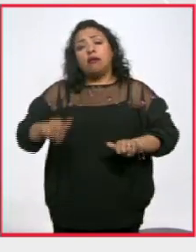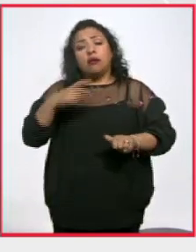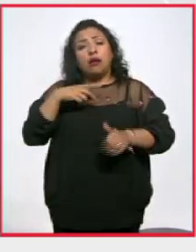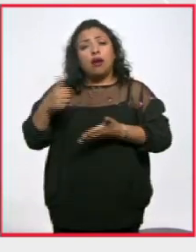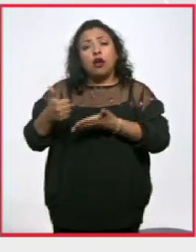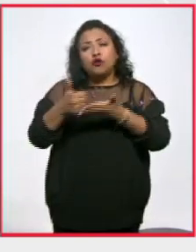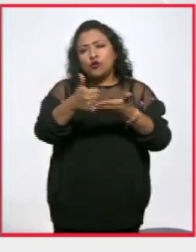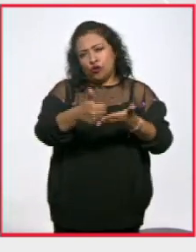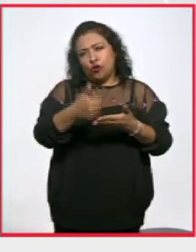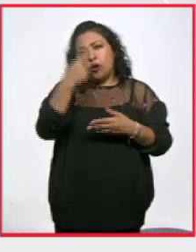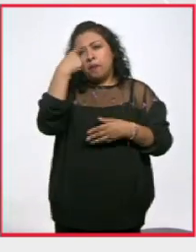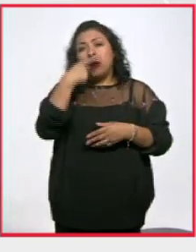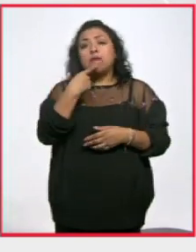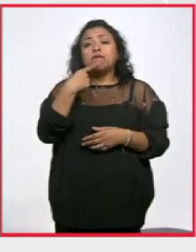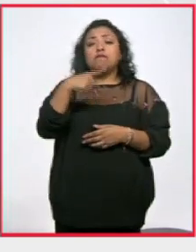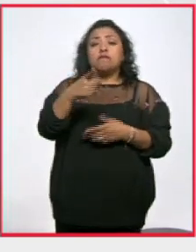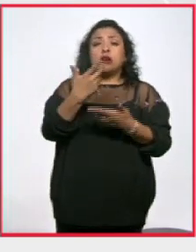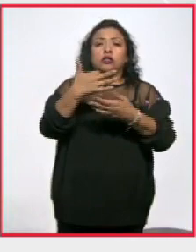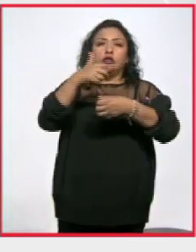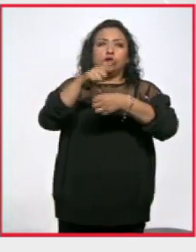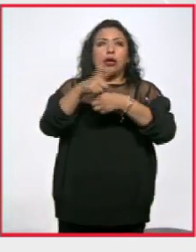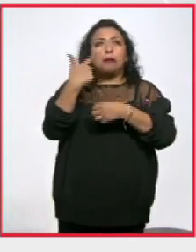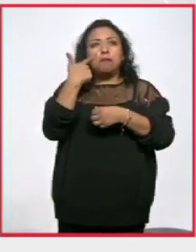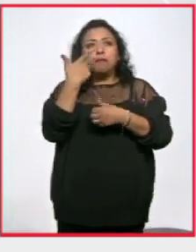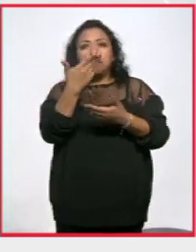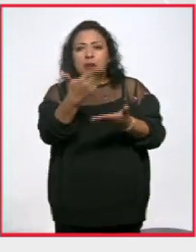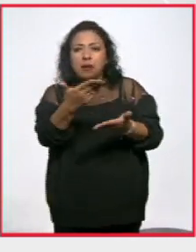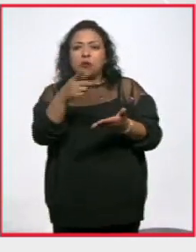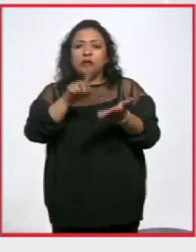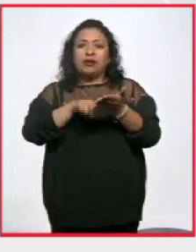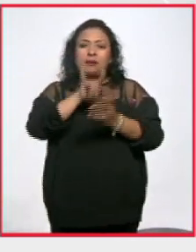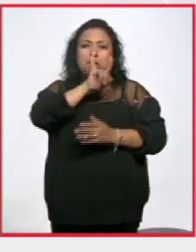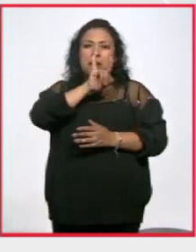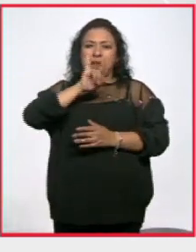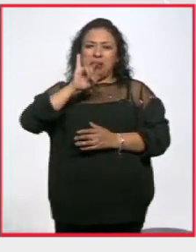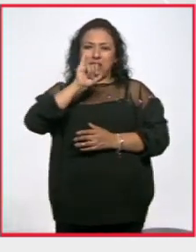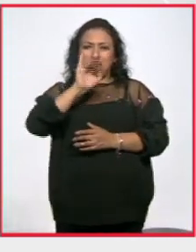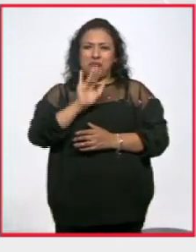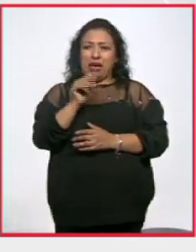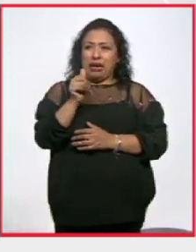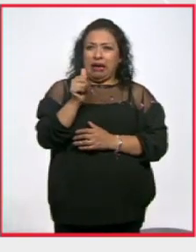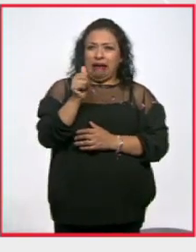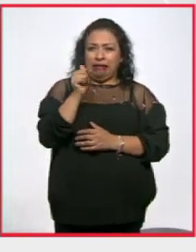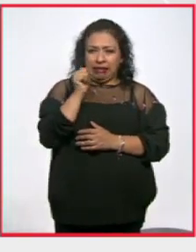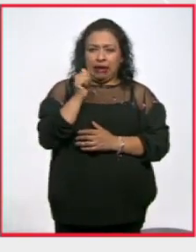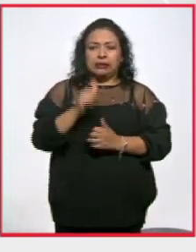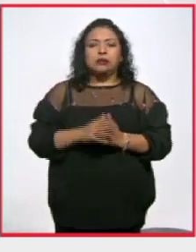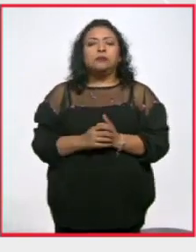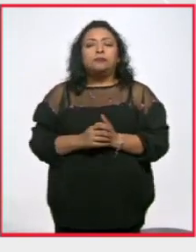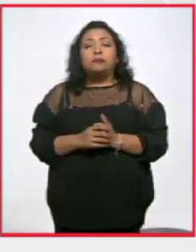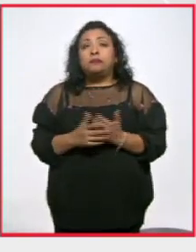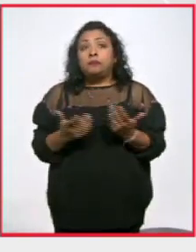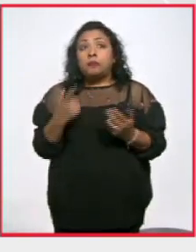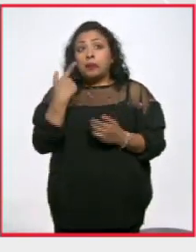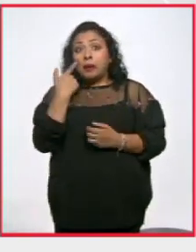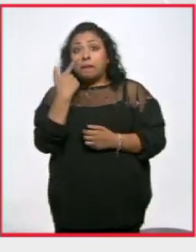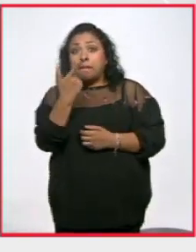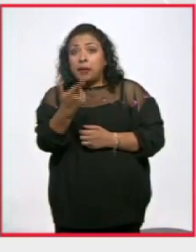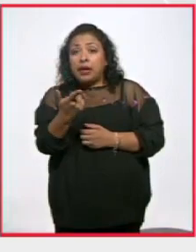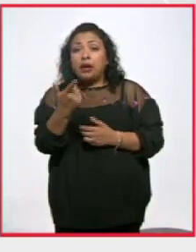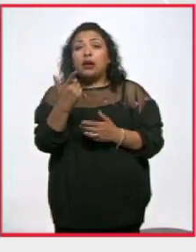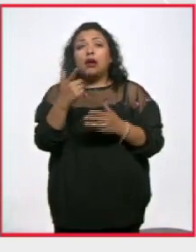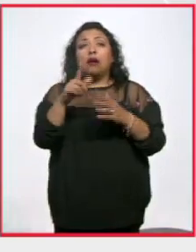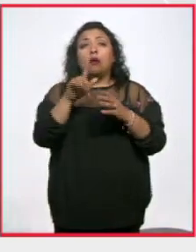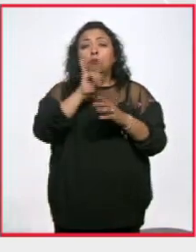herramienta también de denuncia social, como lo podemos apreciar en el mural que tenemos en esta noche a nuestras espaldas, donde vemos no